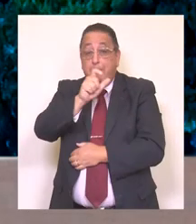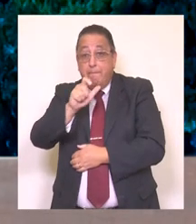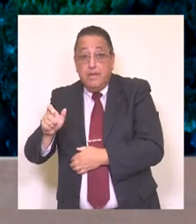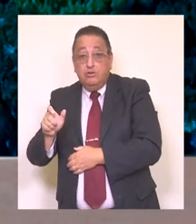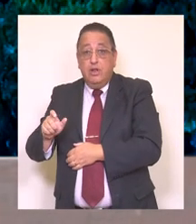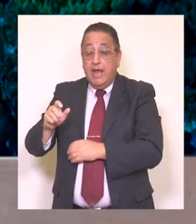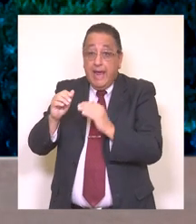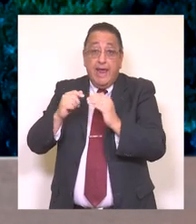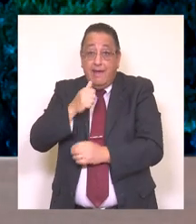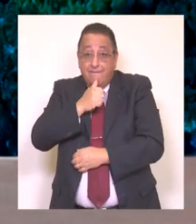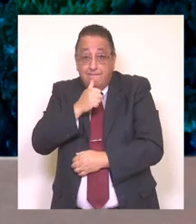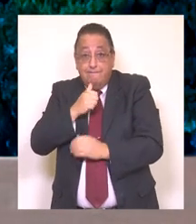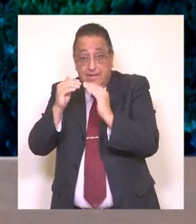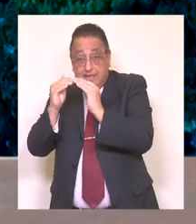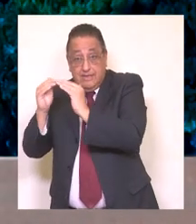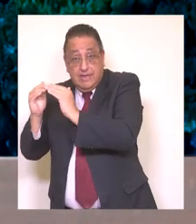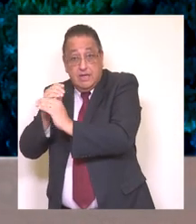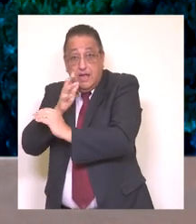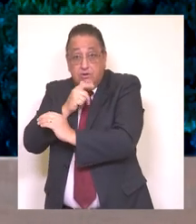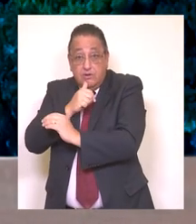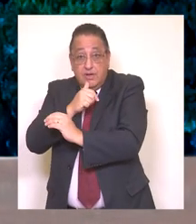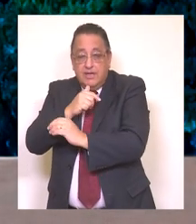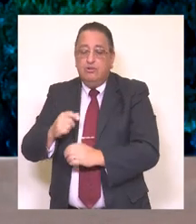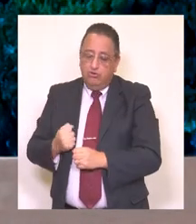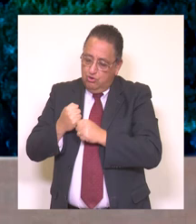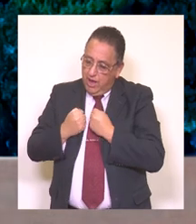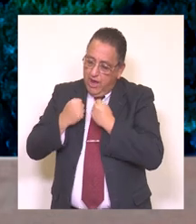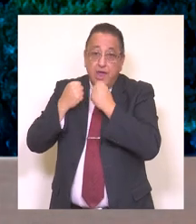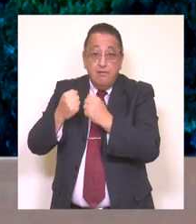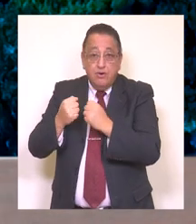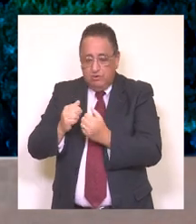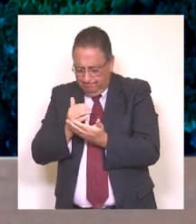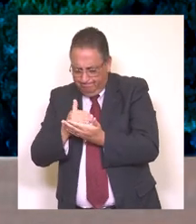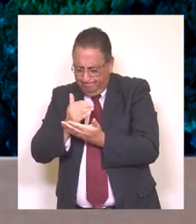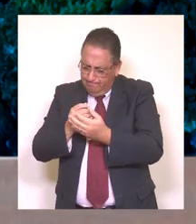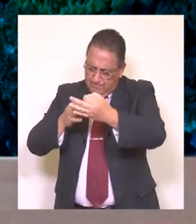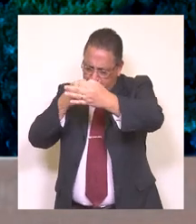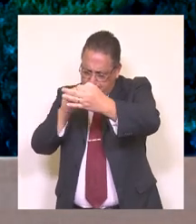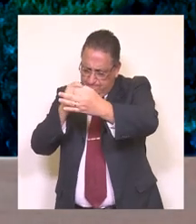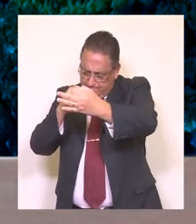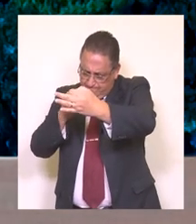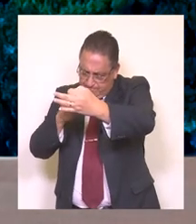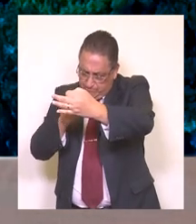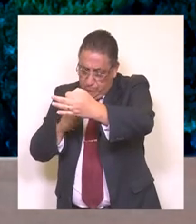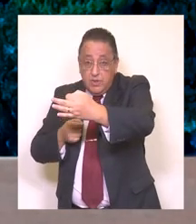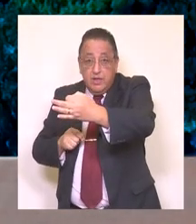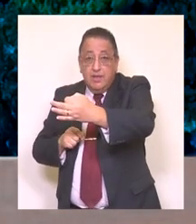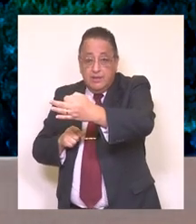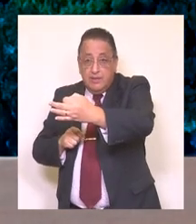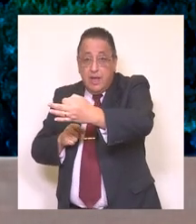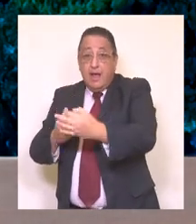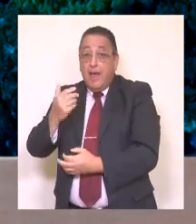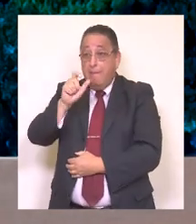subsidios de la vivienda para las familias que lo requieren, pero también seguimos trabajando en la formulación y elaboración de